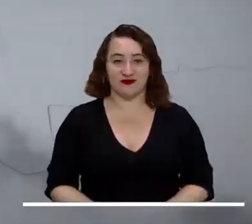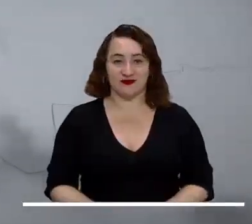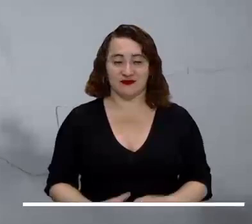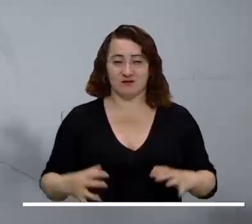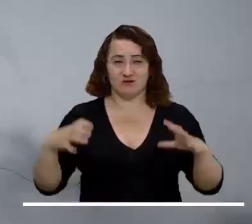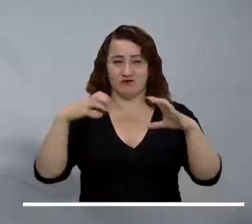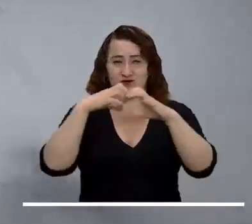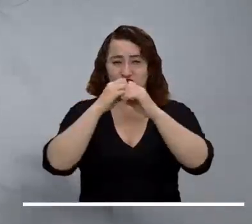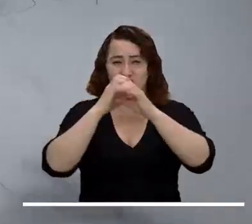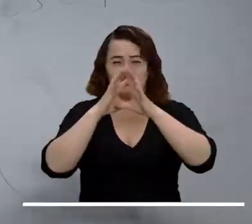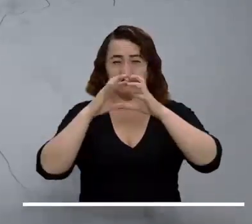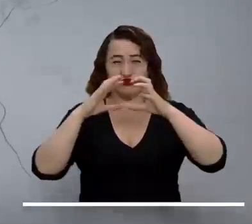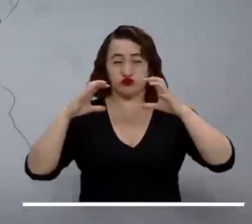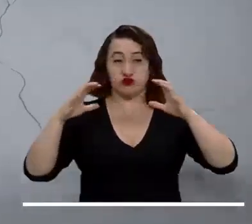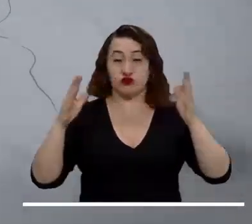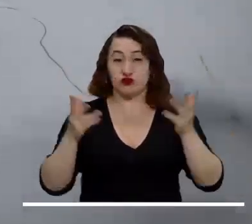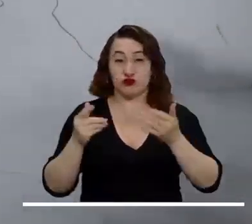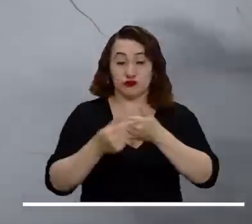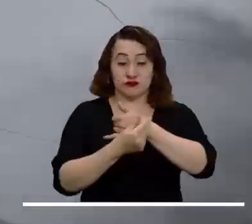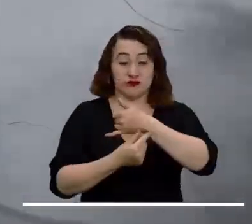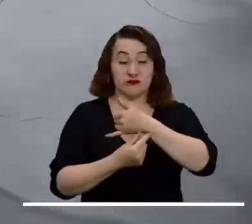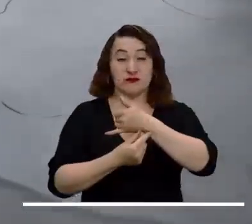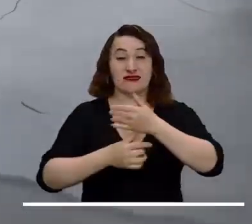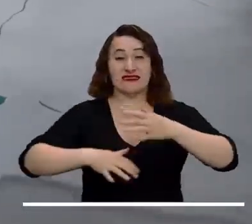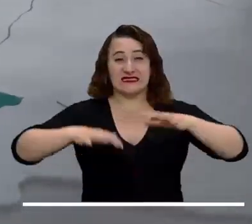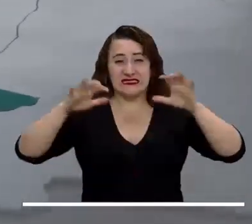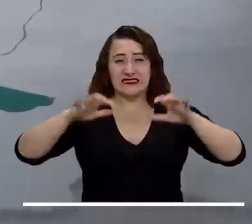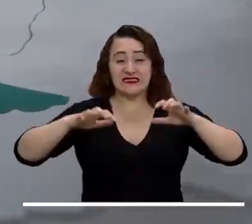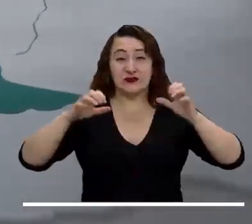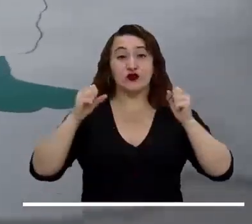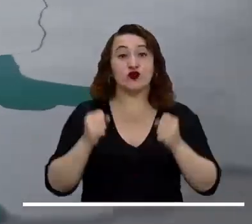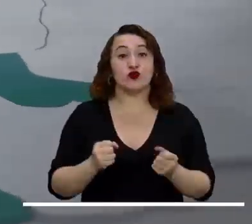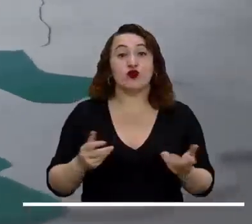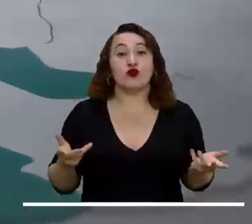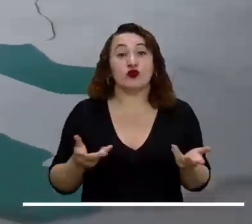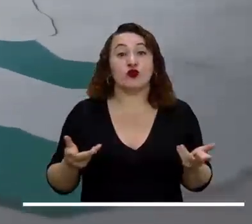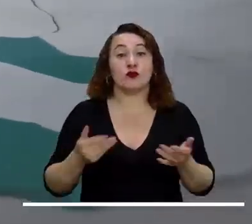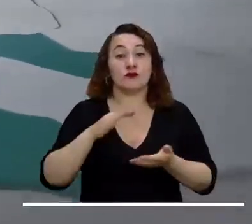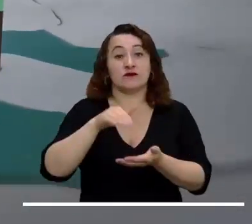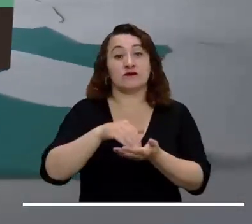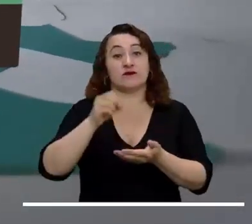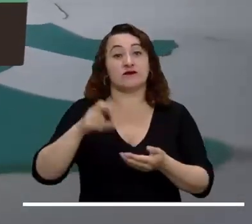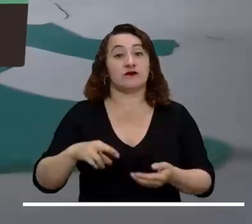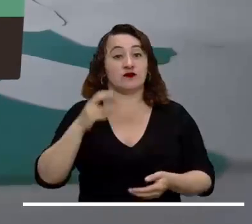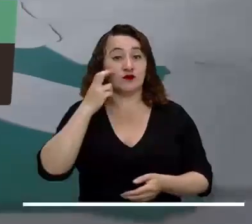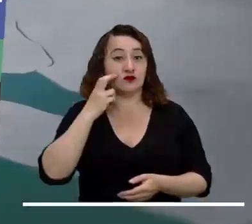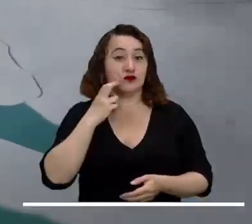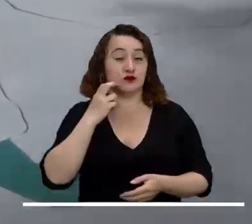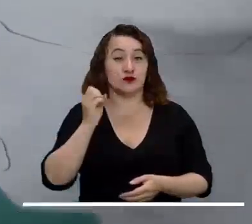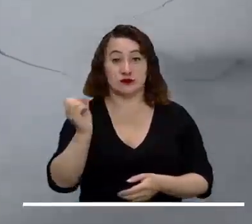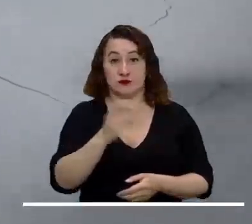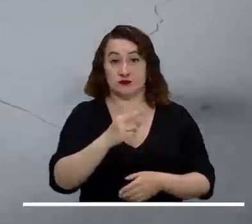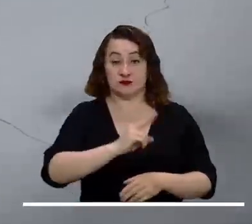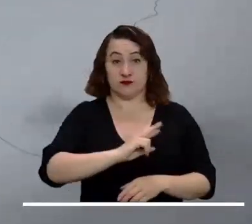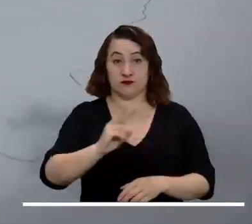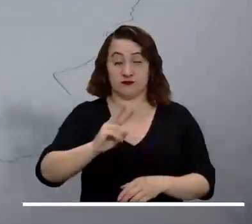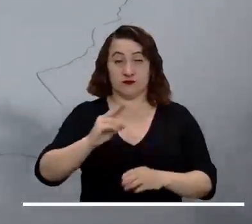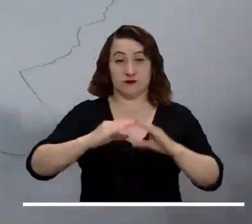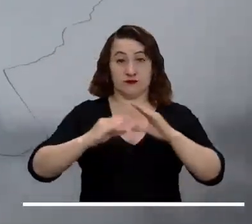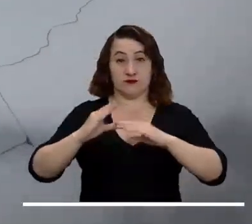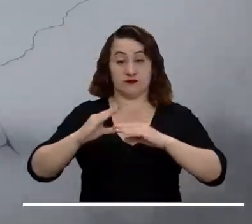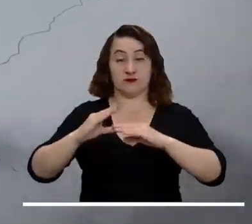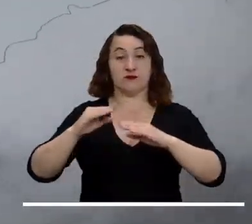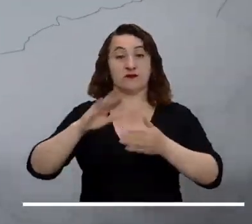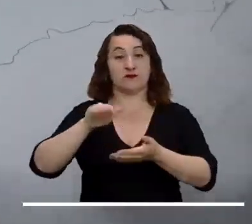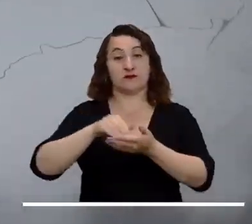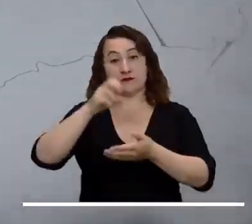Una noche encapotada se prevé en el Pacífico. Las lluvias más fuertes se advierten en el centro y sur de Chocó, oriente de Valle del Cauca,